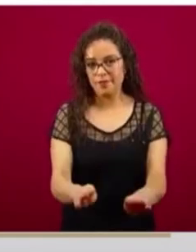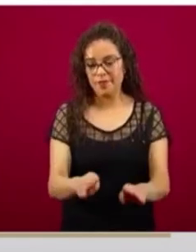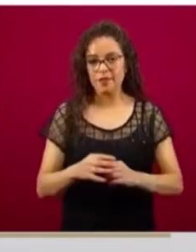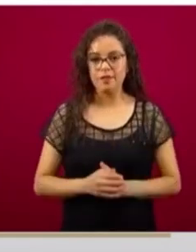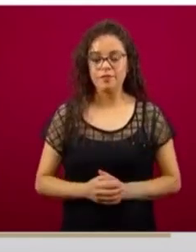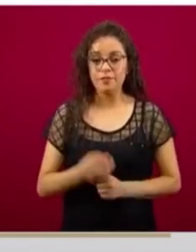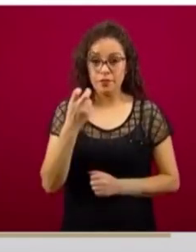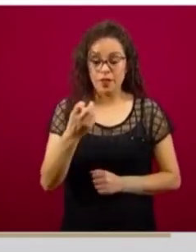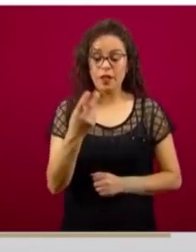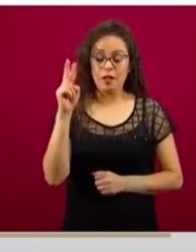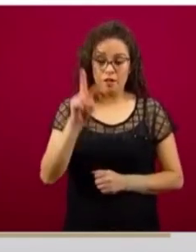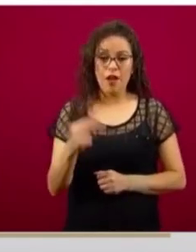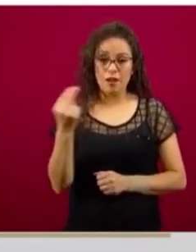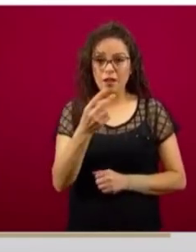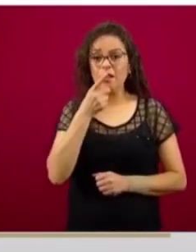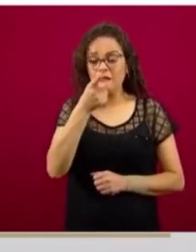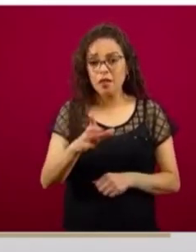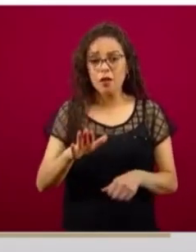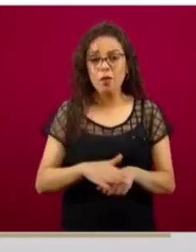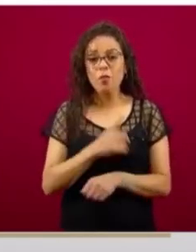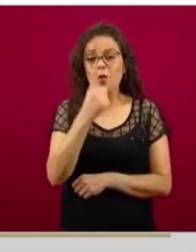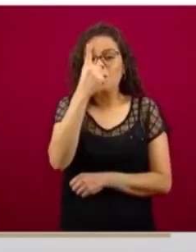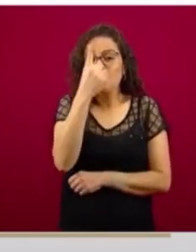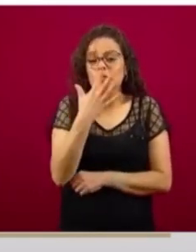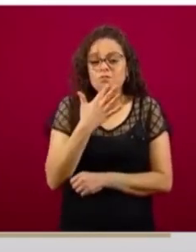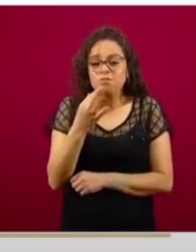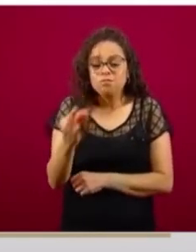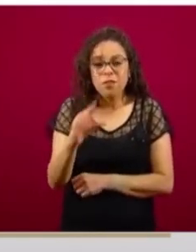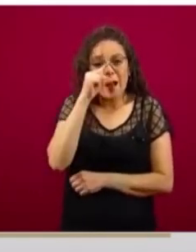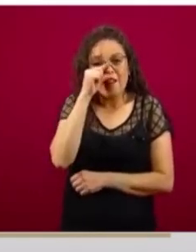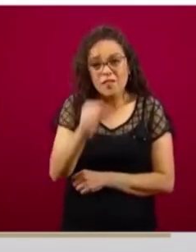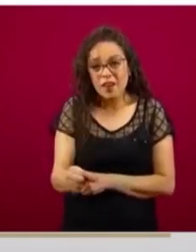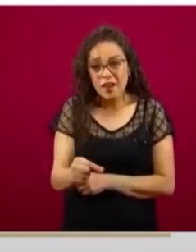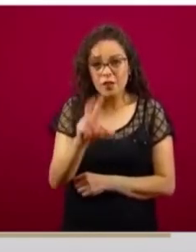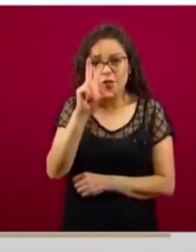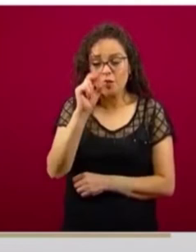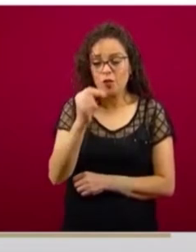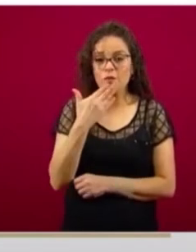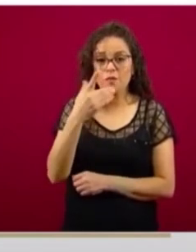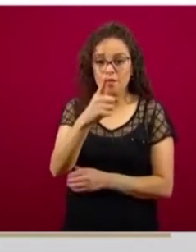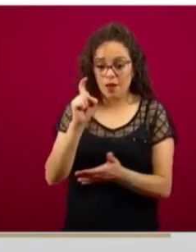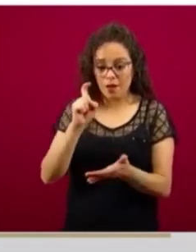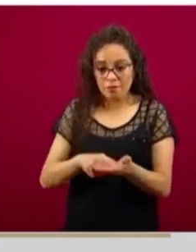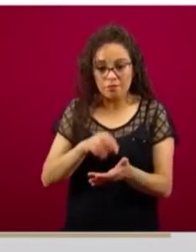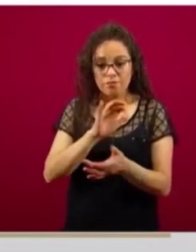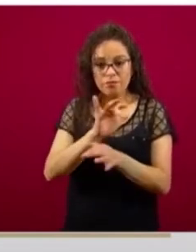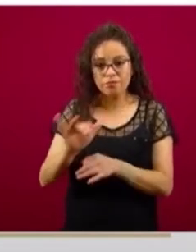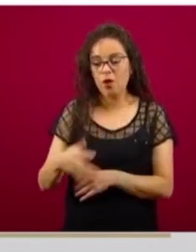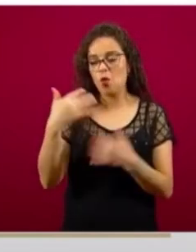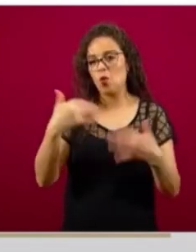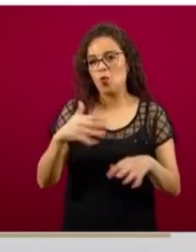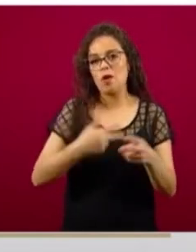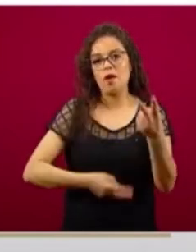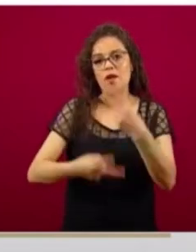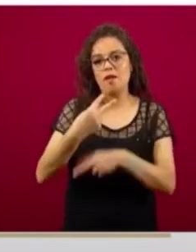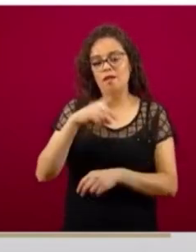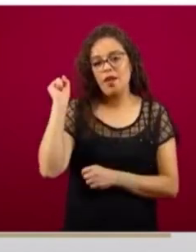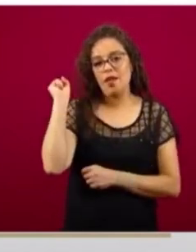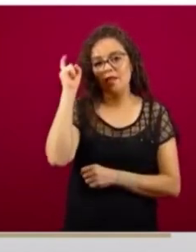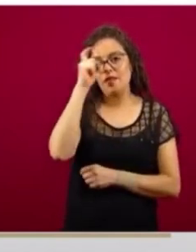que falle uno solo de los campos le complica las cosas a los usuarios. Si no está bien establecido, entonces el usuario